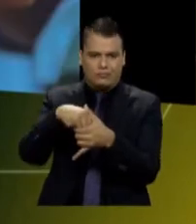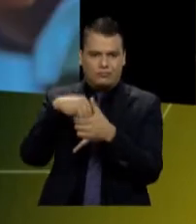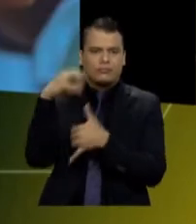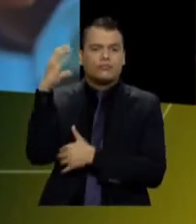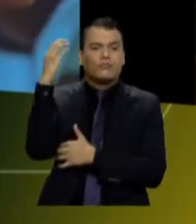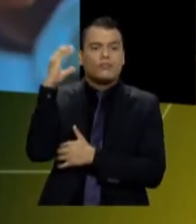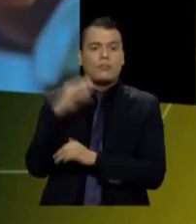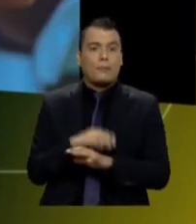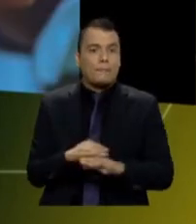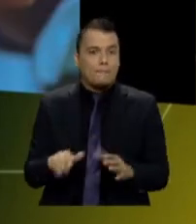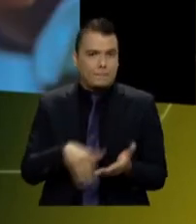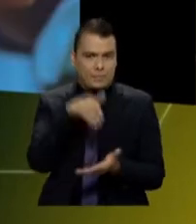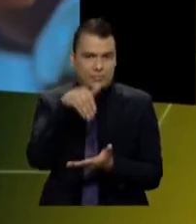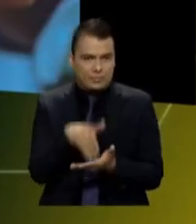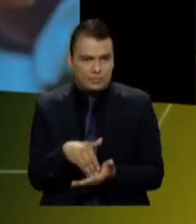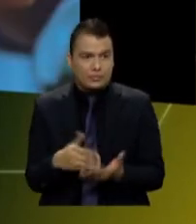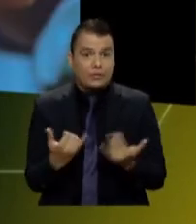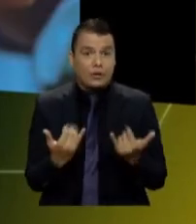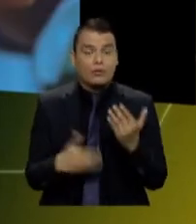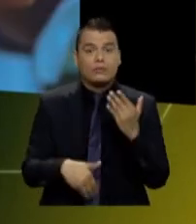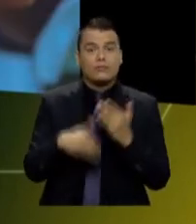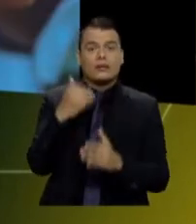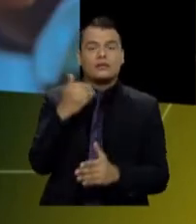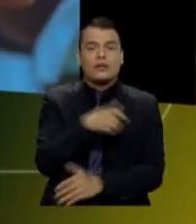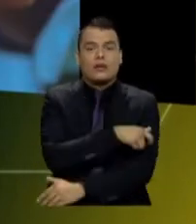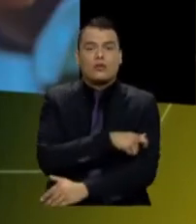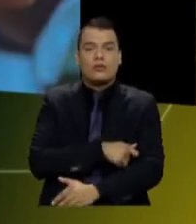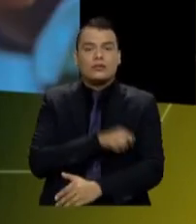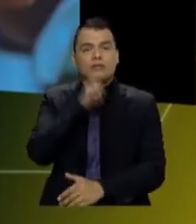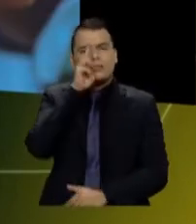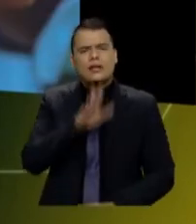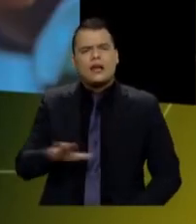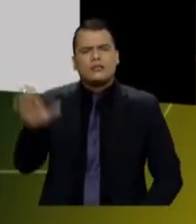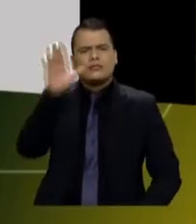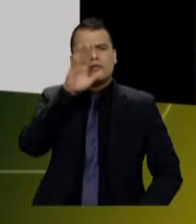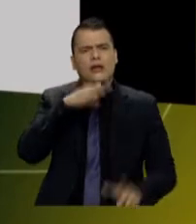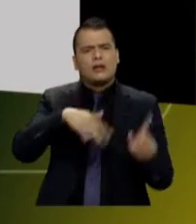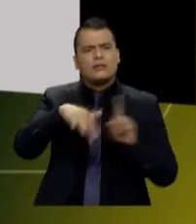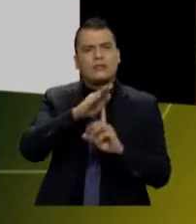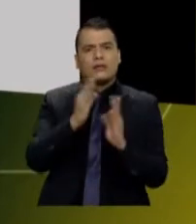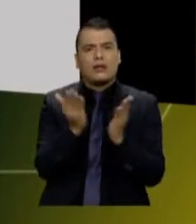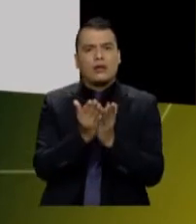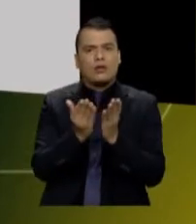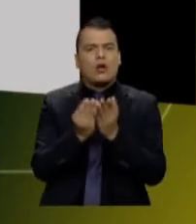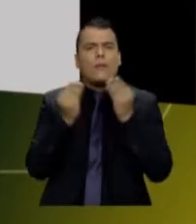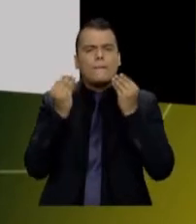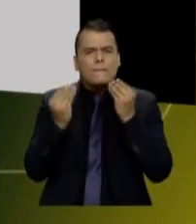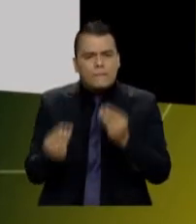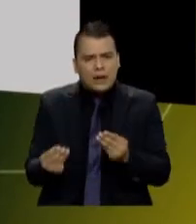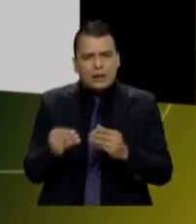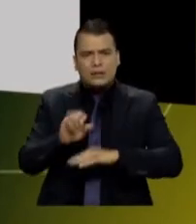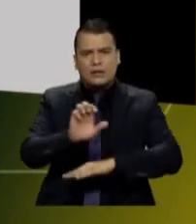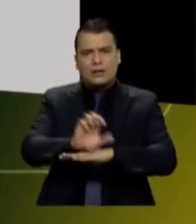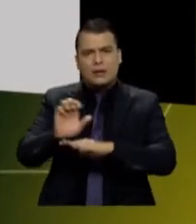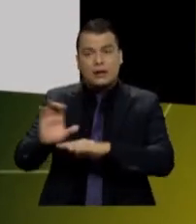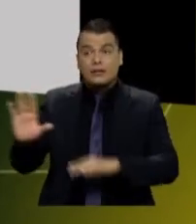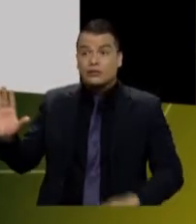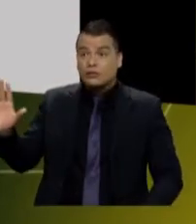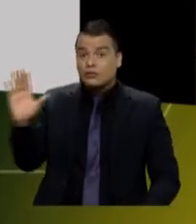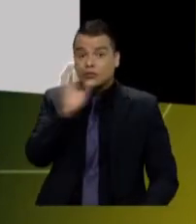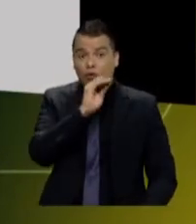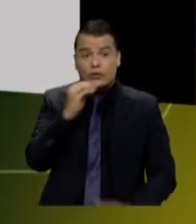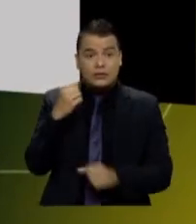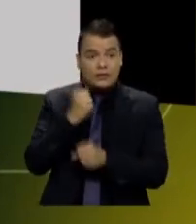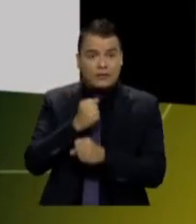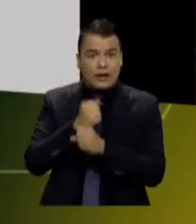venimos a hacer la Comisión Nacional de Educación Ambiental. ¿Con esto qué hacemos? Comprometemos a todas las entidades que trabajan por el